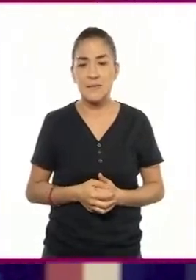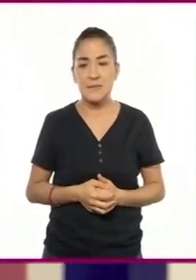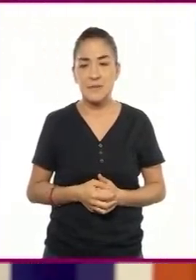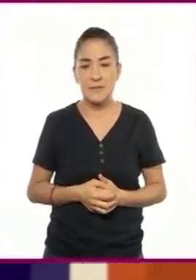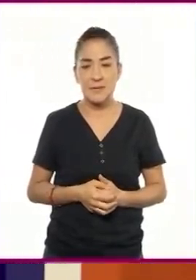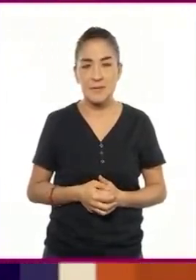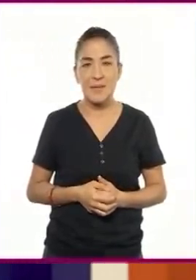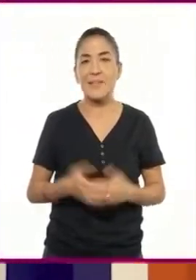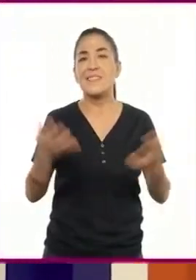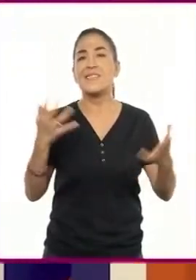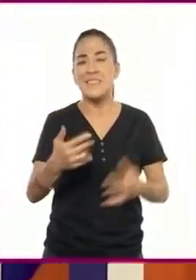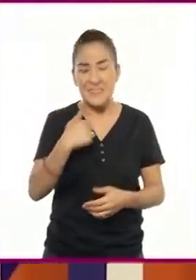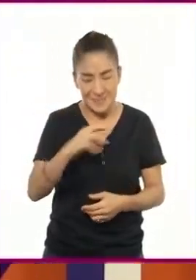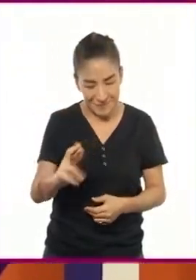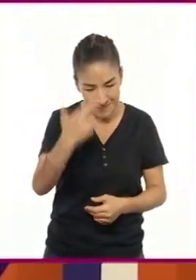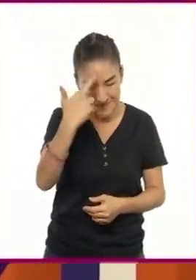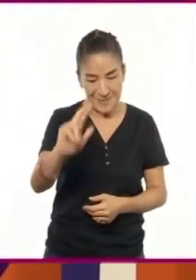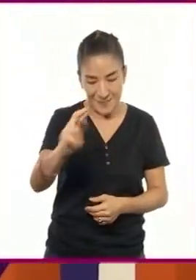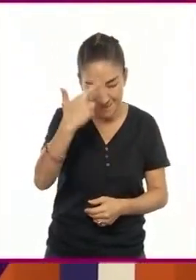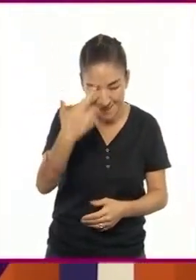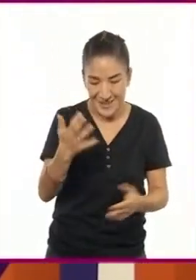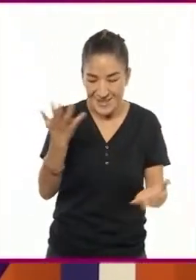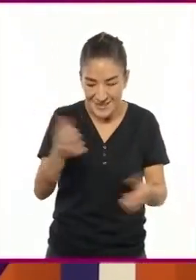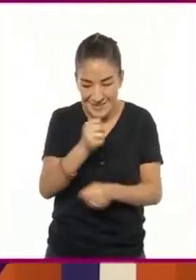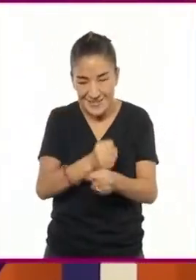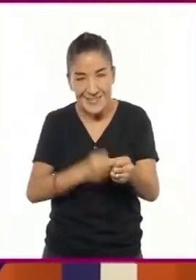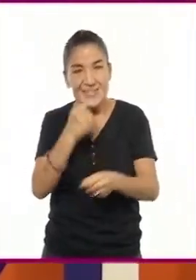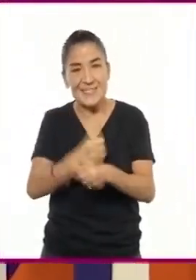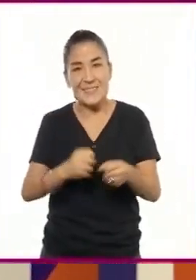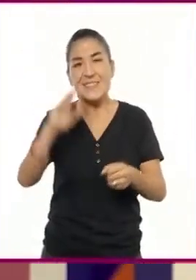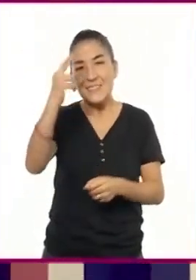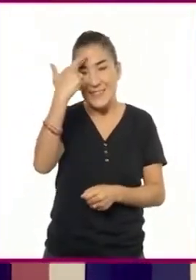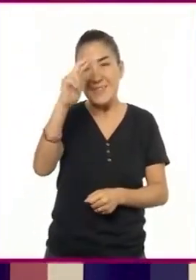¡Ay, trata de recordar! ¡Trata de recordar!